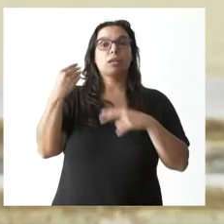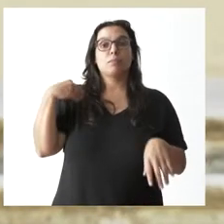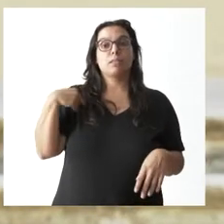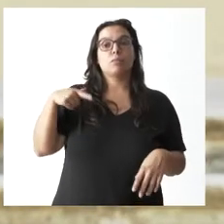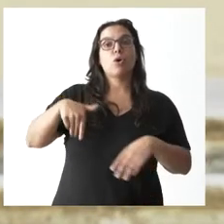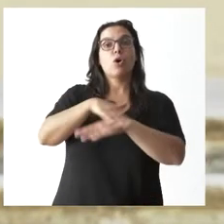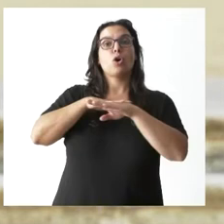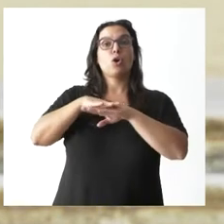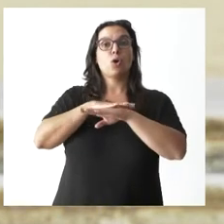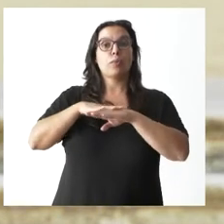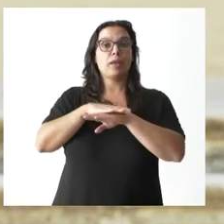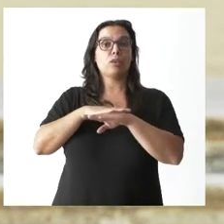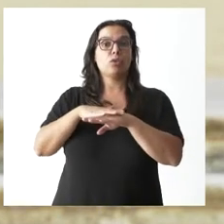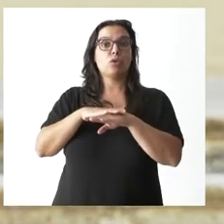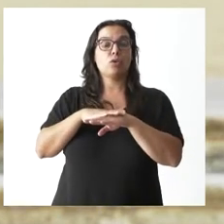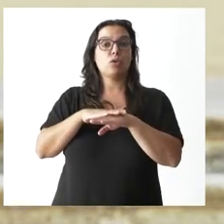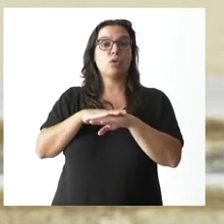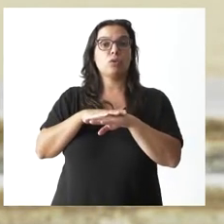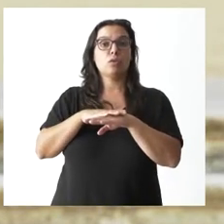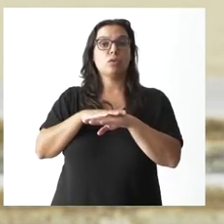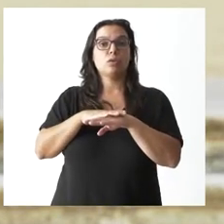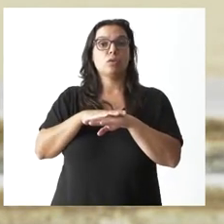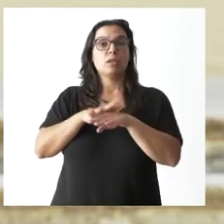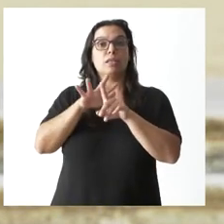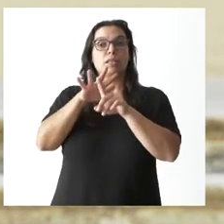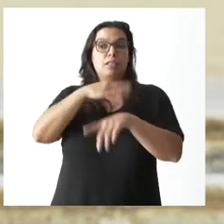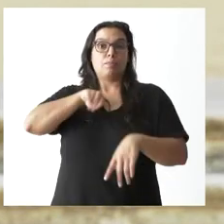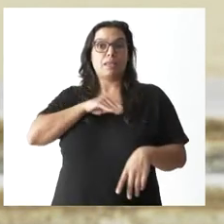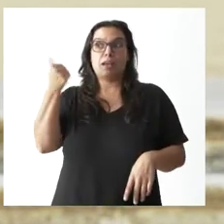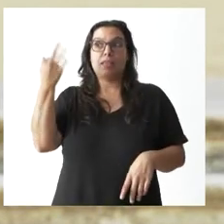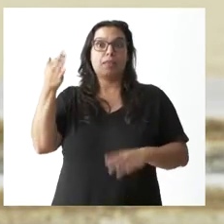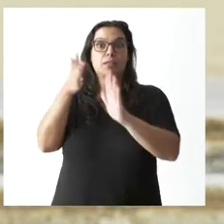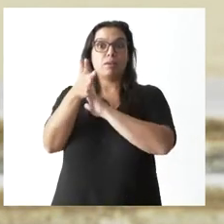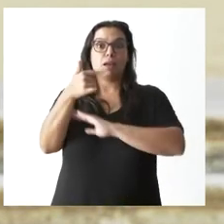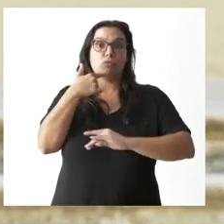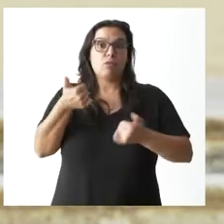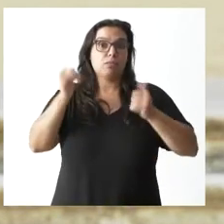Gobierno, quien tiene que dar una explicación a esas situaciones es el Gobierno de España. No puedo decir más.